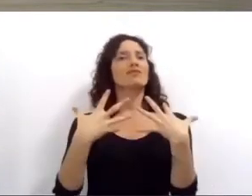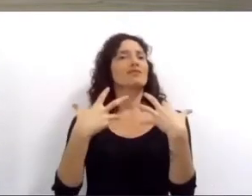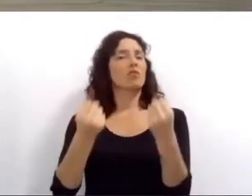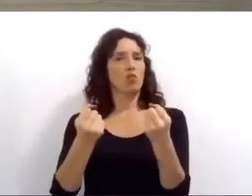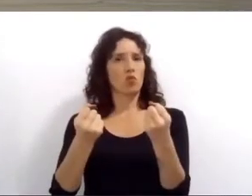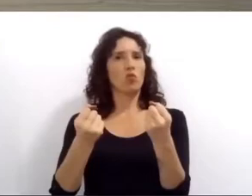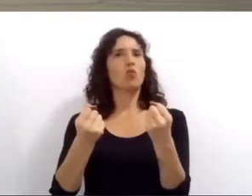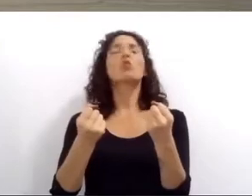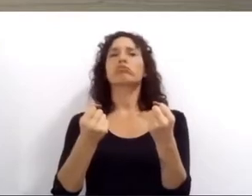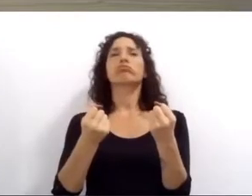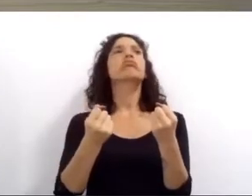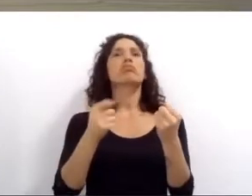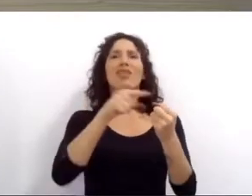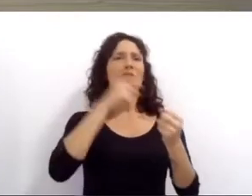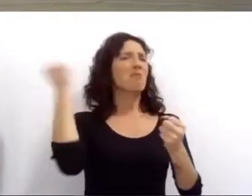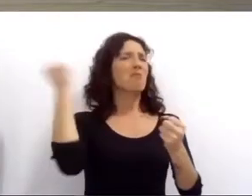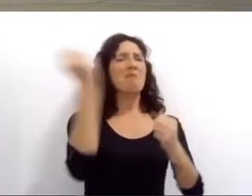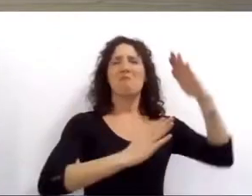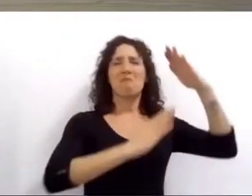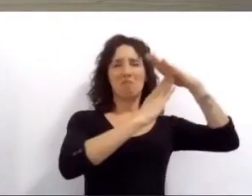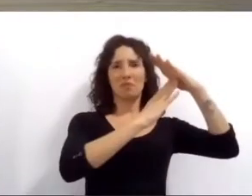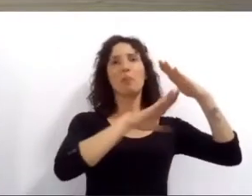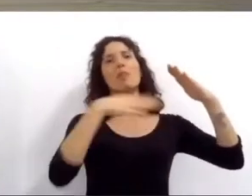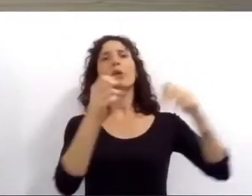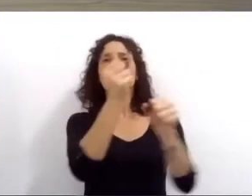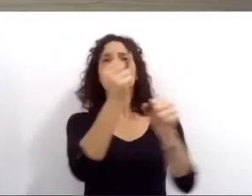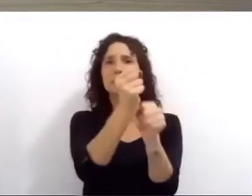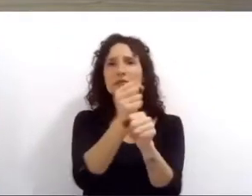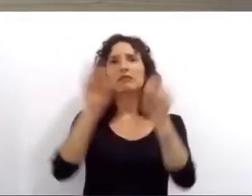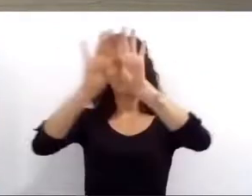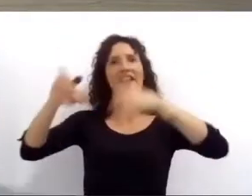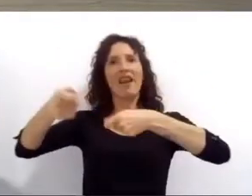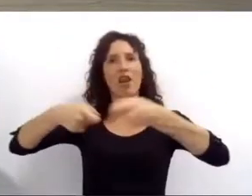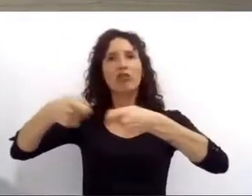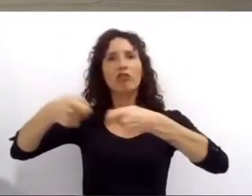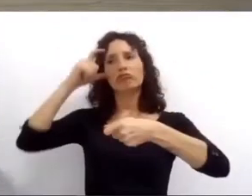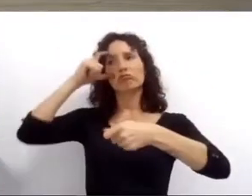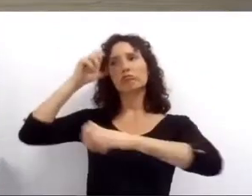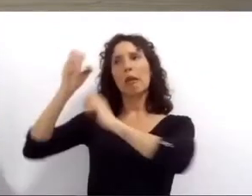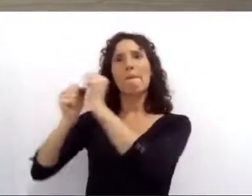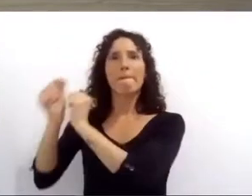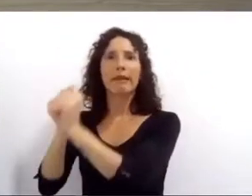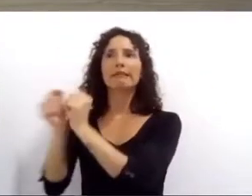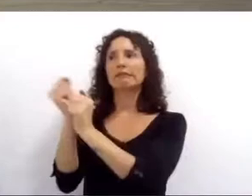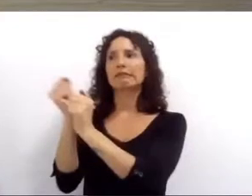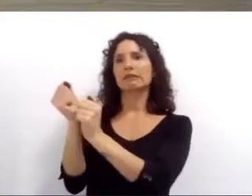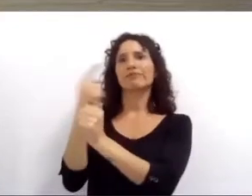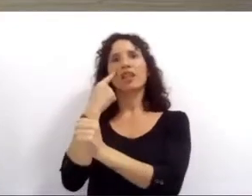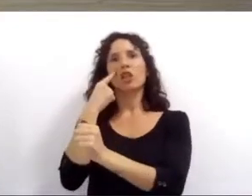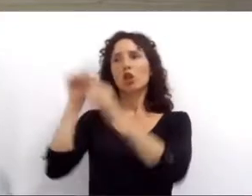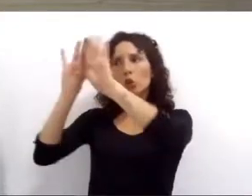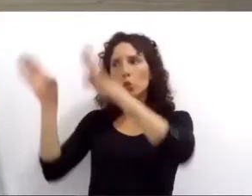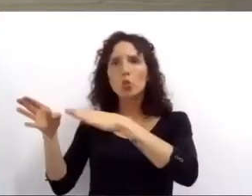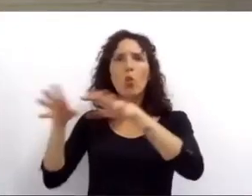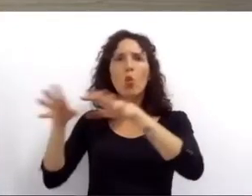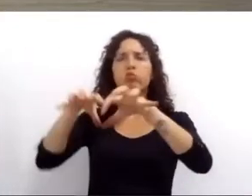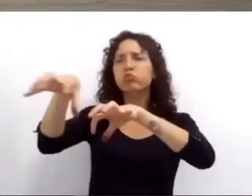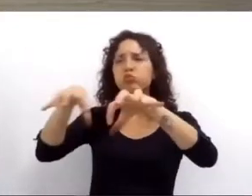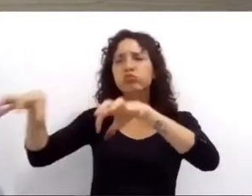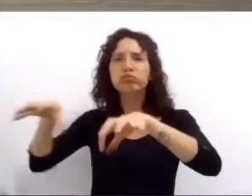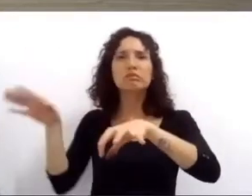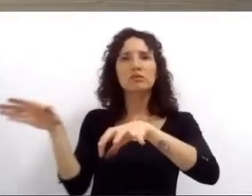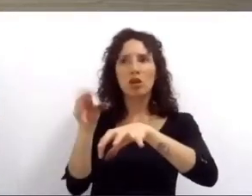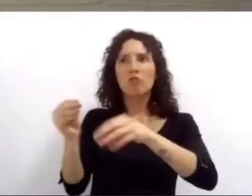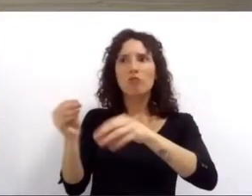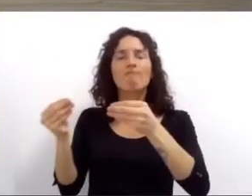laboral y las libertades de las personas, los comercios, las empresas y las instituciones. Así fue que luego